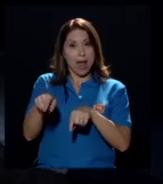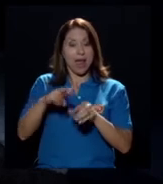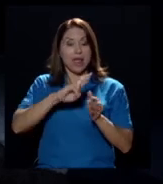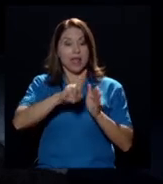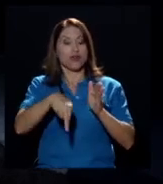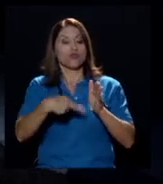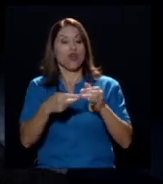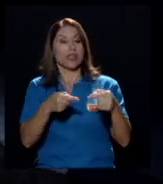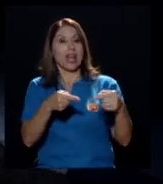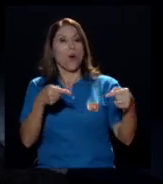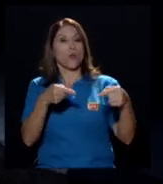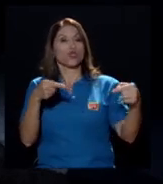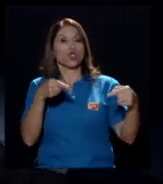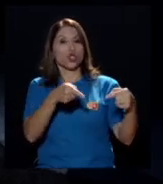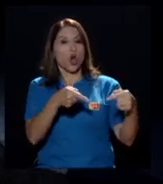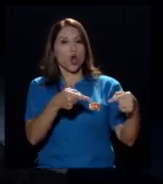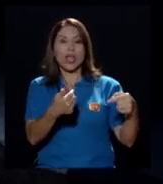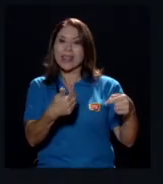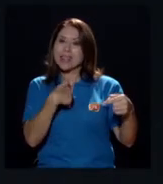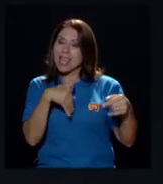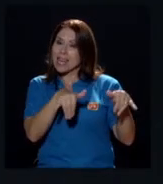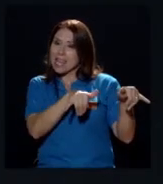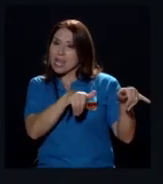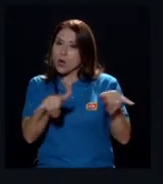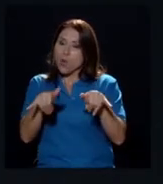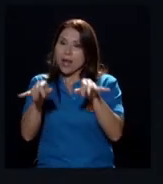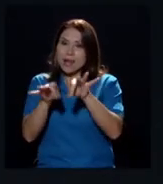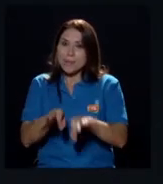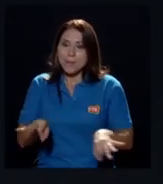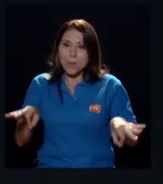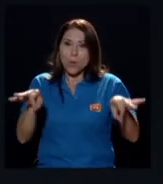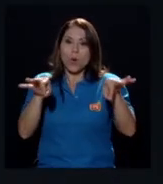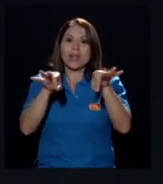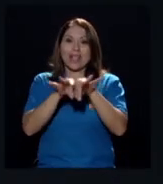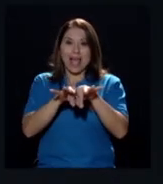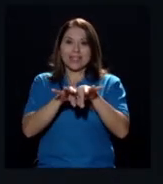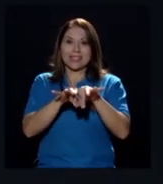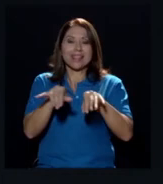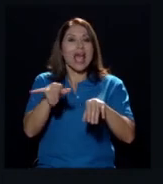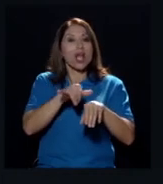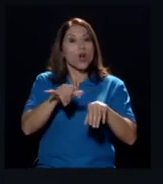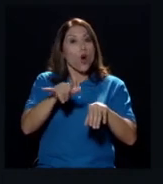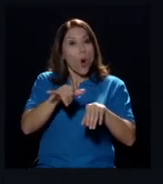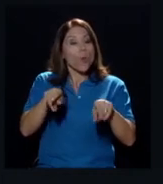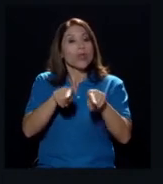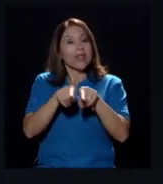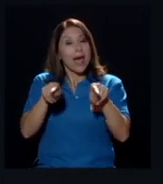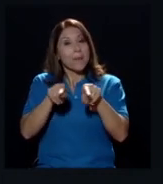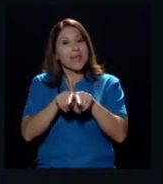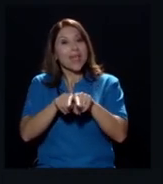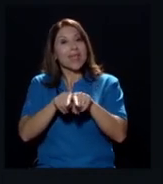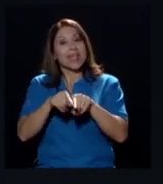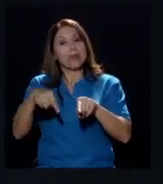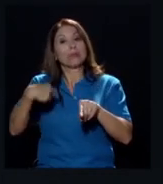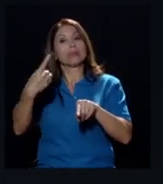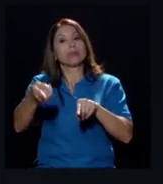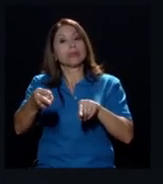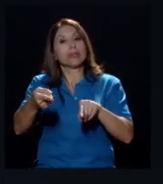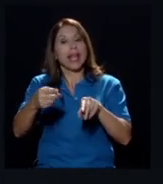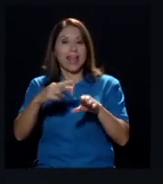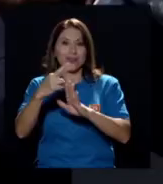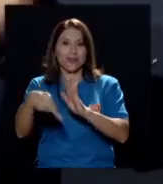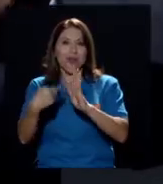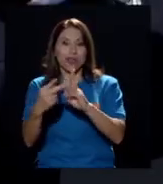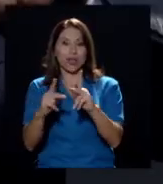la misma importancia como al otro lado el rol de los partidos en el gobierno para tener